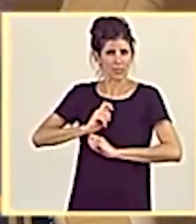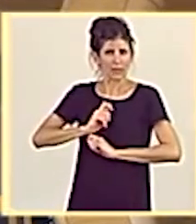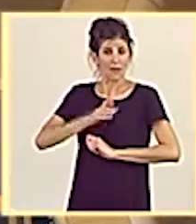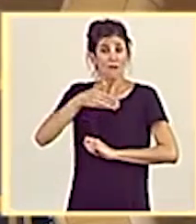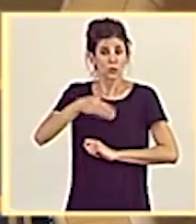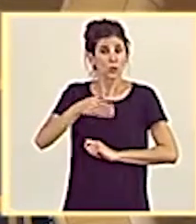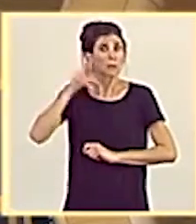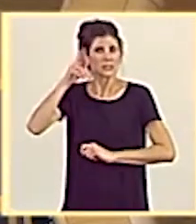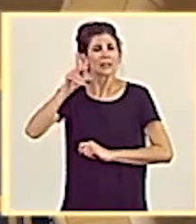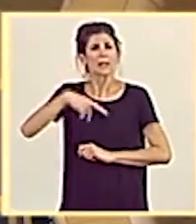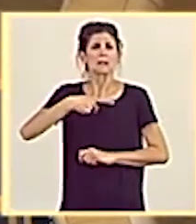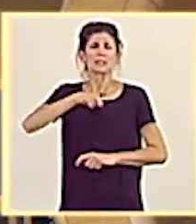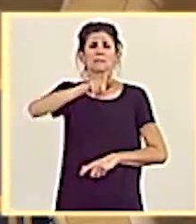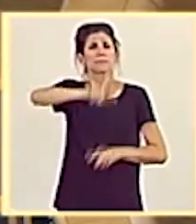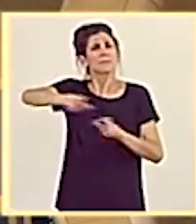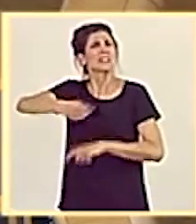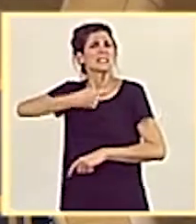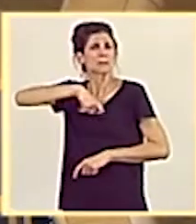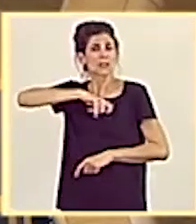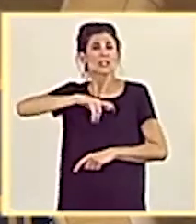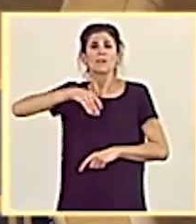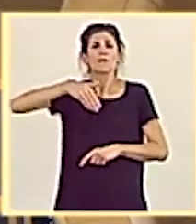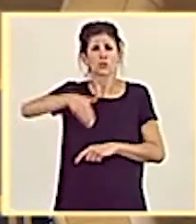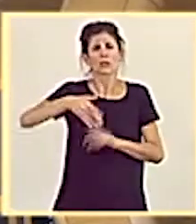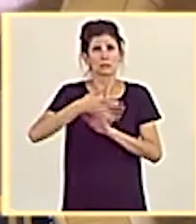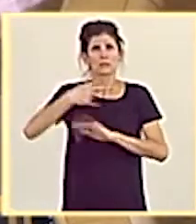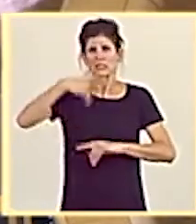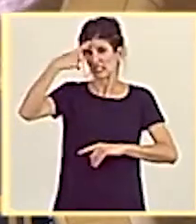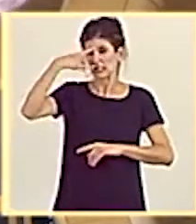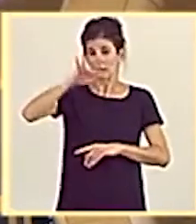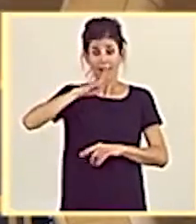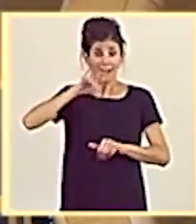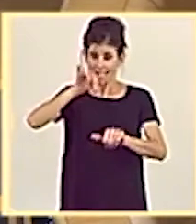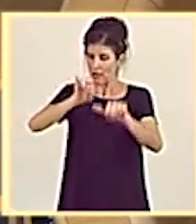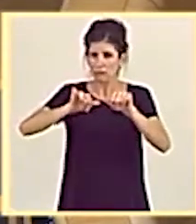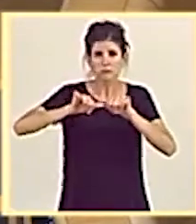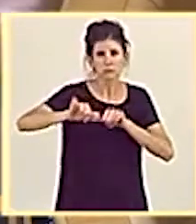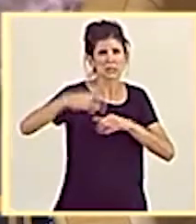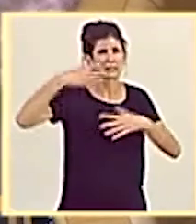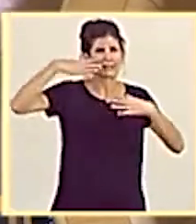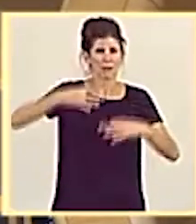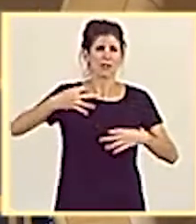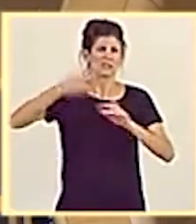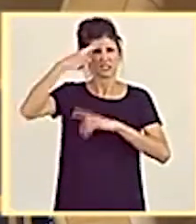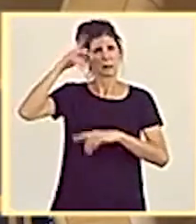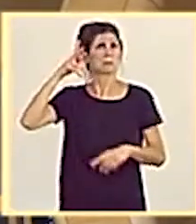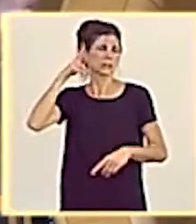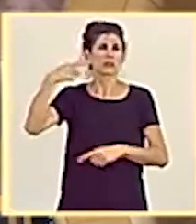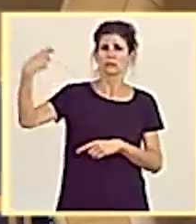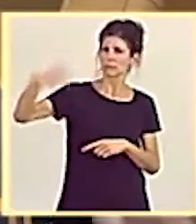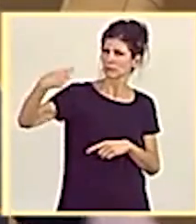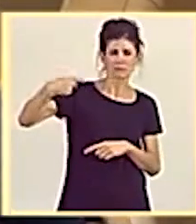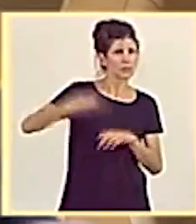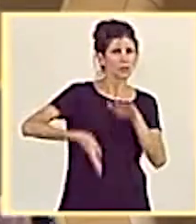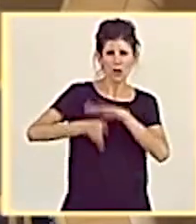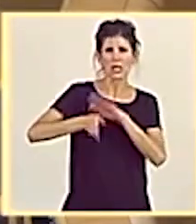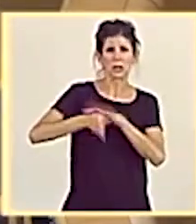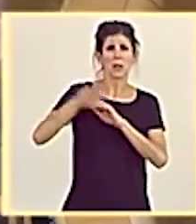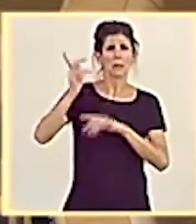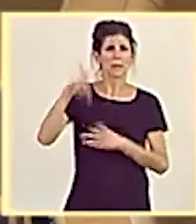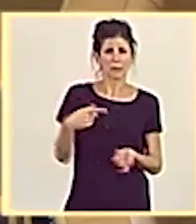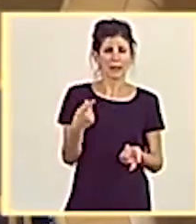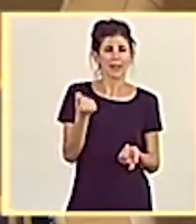probablemente a todos los españoles, sobre la certidumbre que a partir de ahora van a tener sus flujos de pensiones y sus rentas